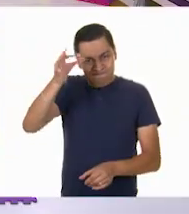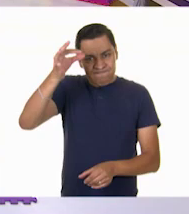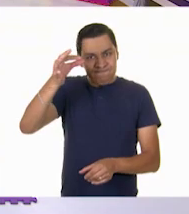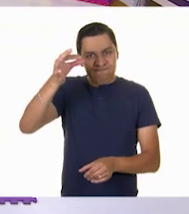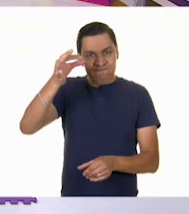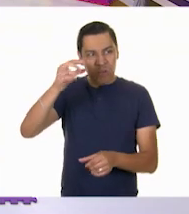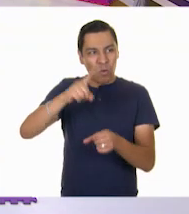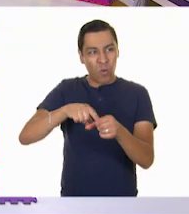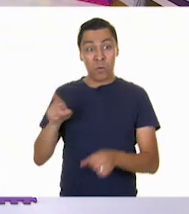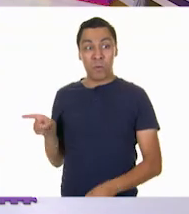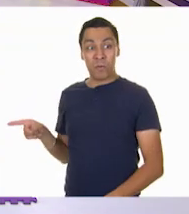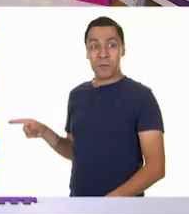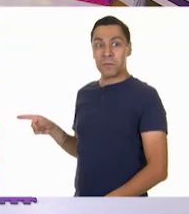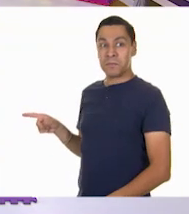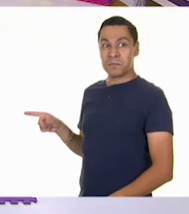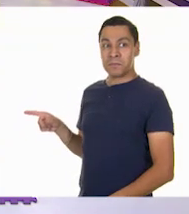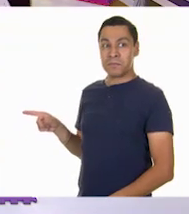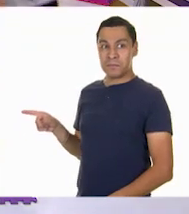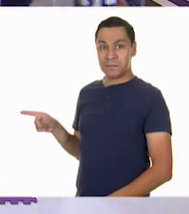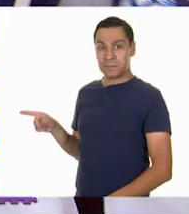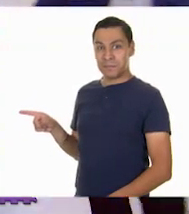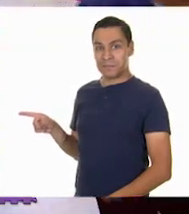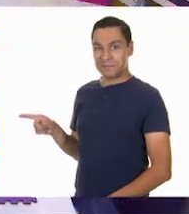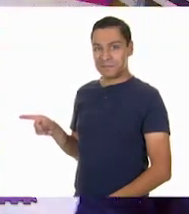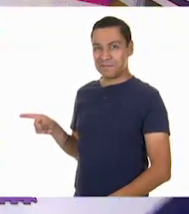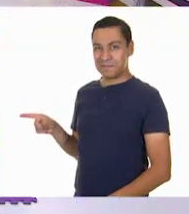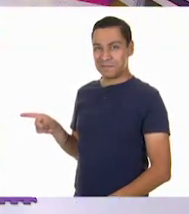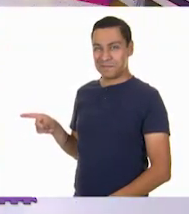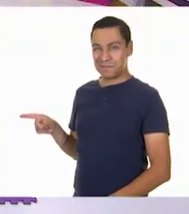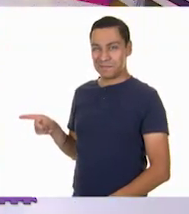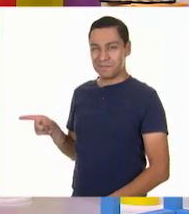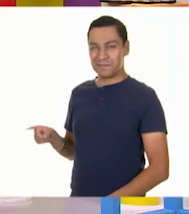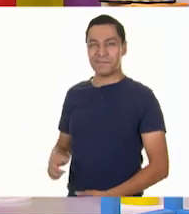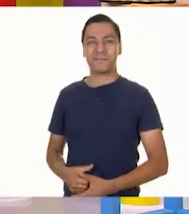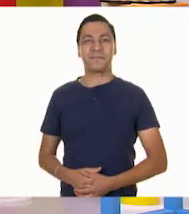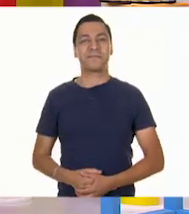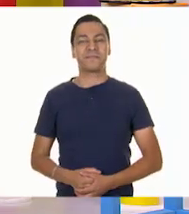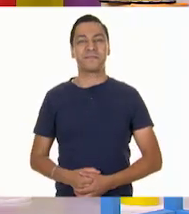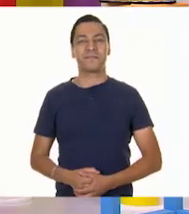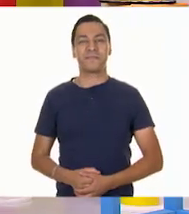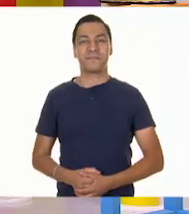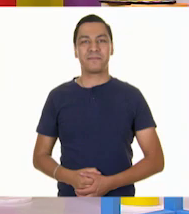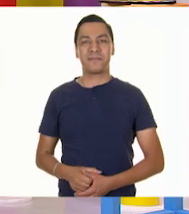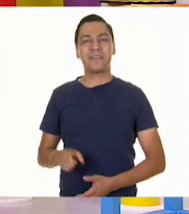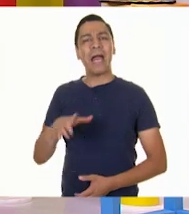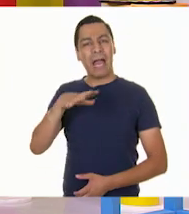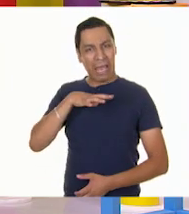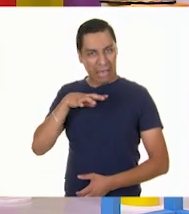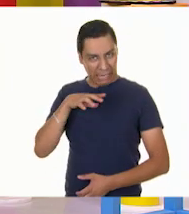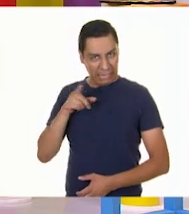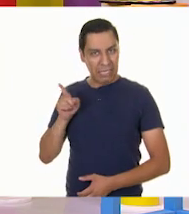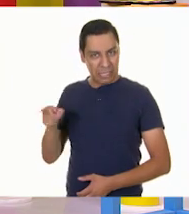A ver, ya sé, plumones. En tu estuchera, Pepe, ahí debe de estar.